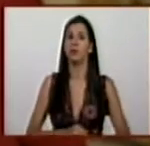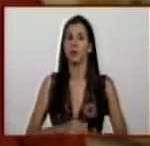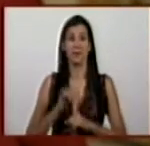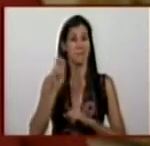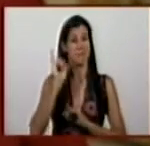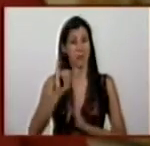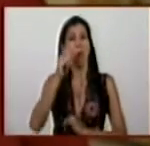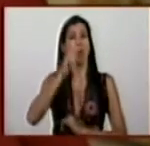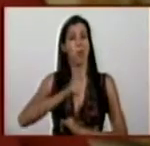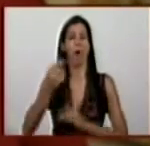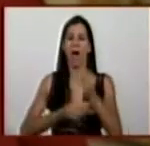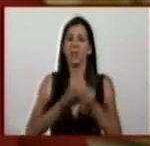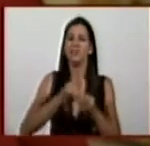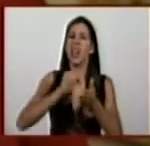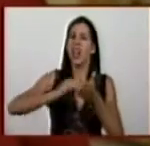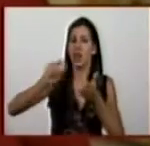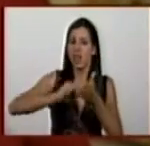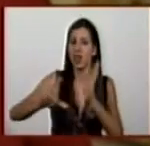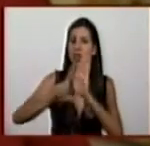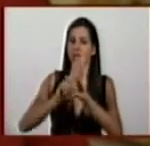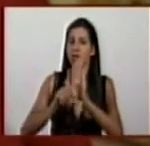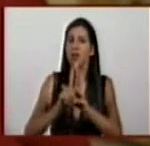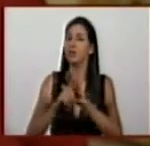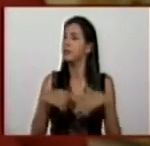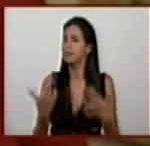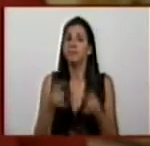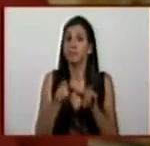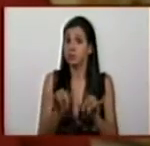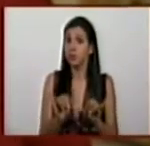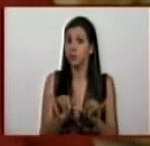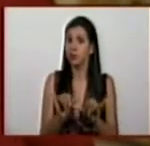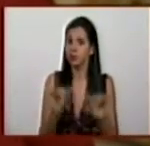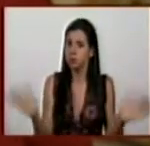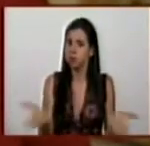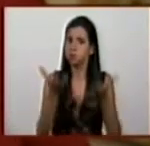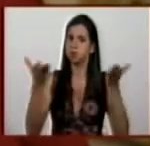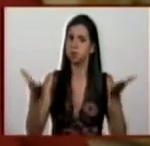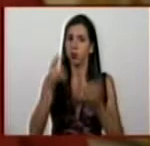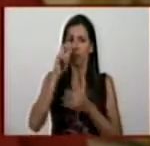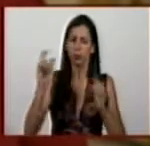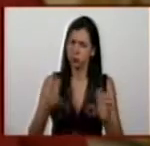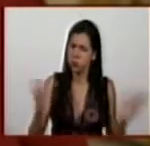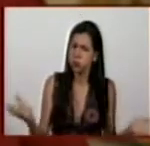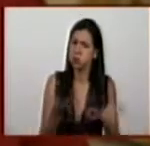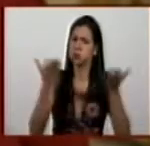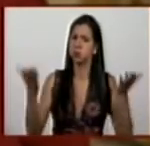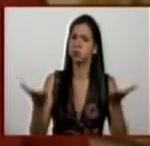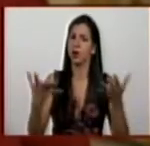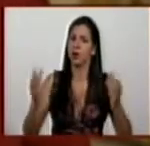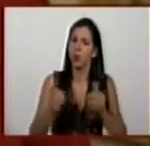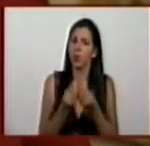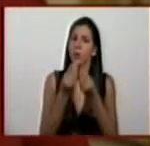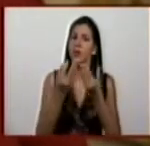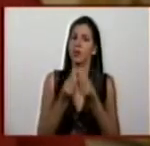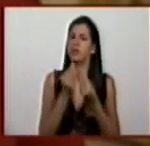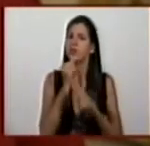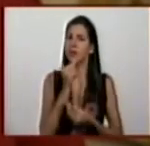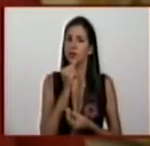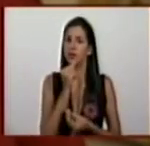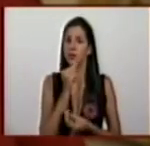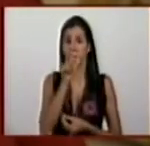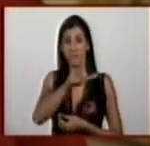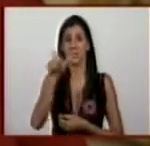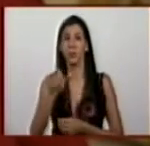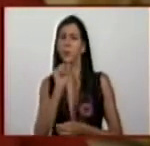en habilitante. Pues, resultado de este impulso popular que ha sido acompañado además por los